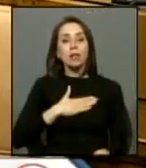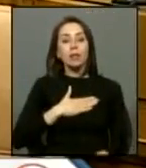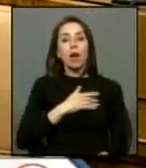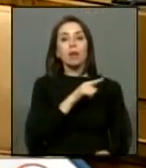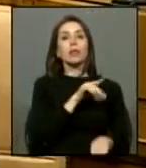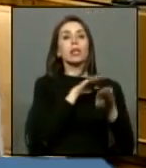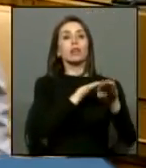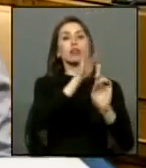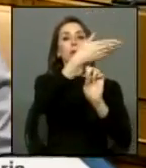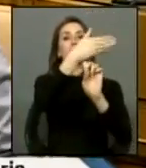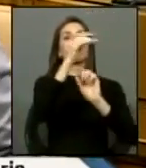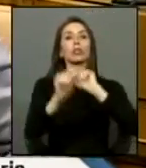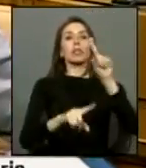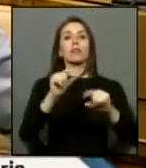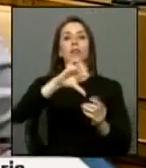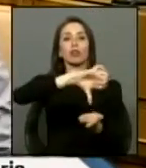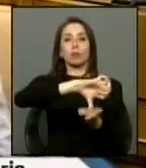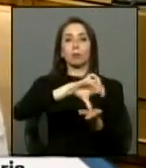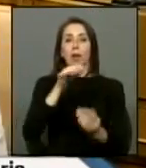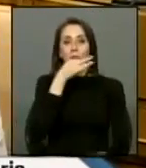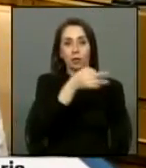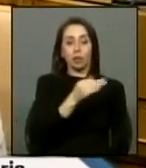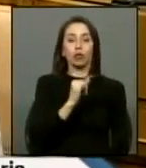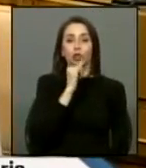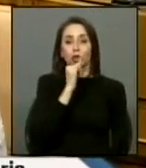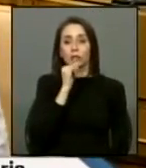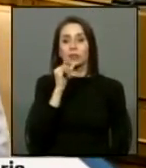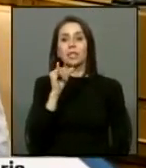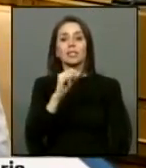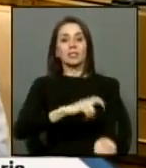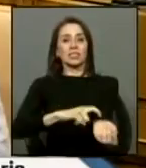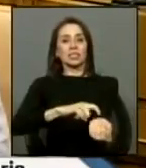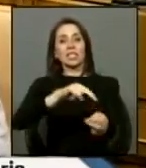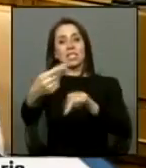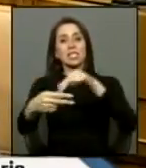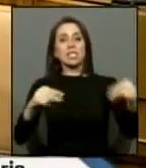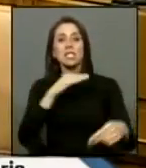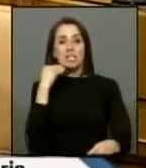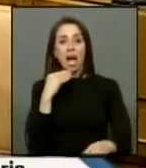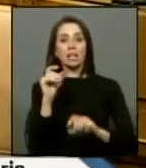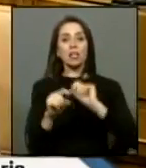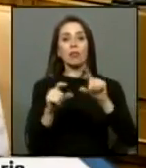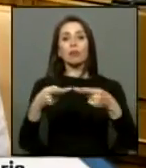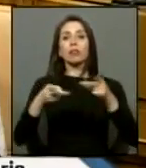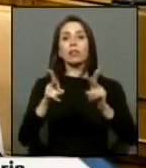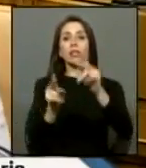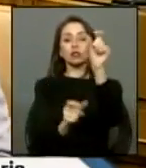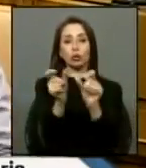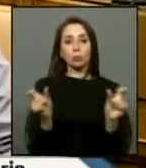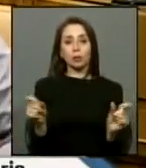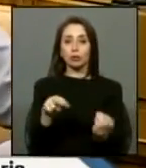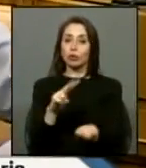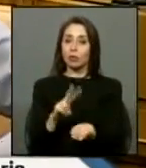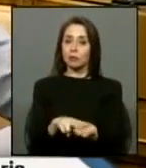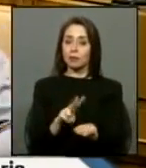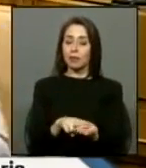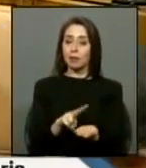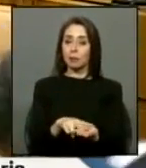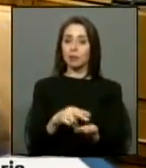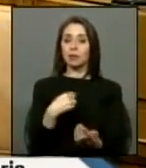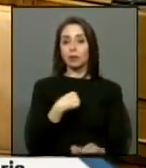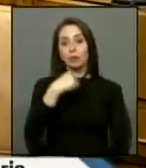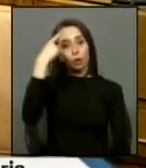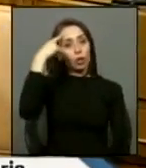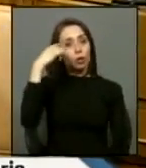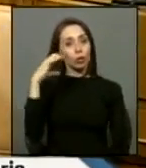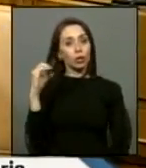patriotas que defendieron este país yo no sé si con sangre se defiende los derechos de las personas realmente creo